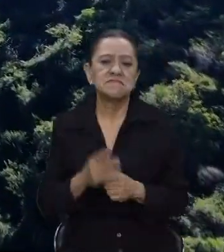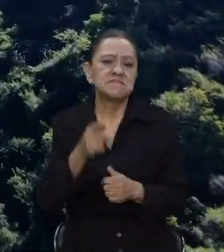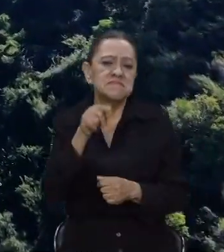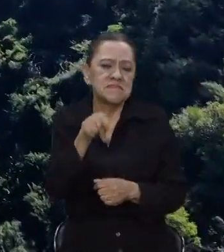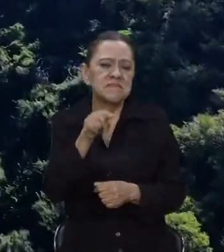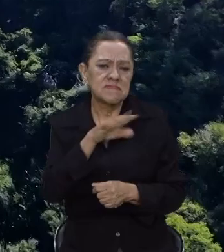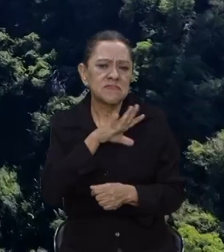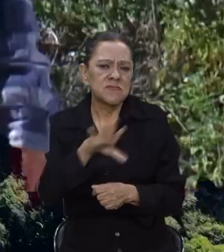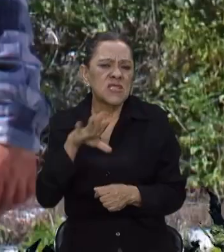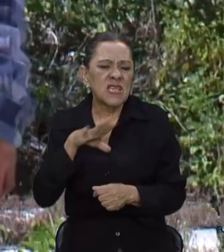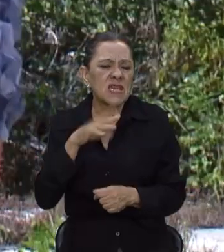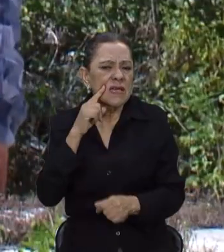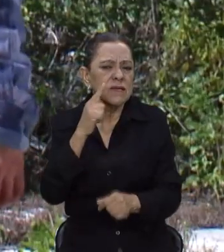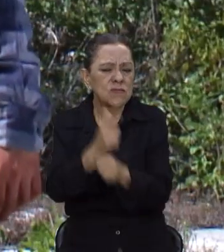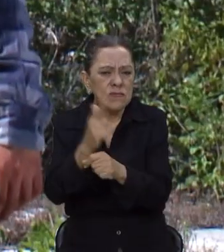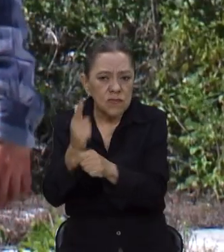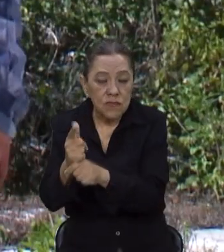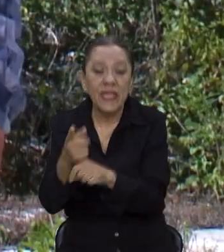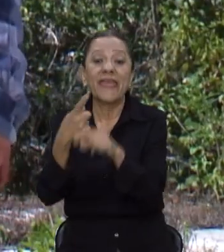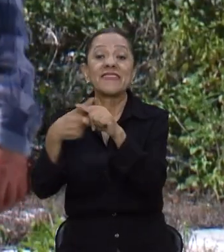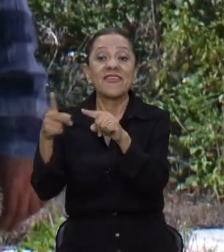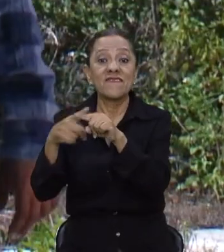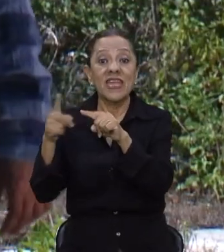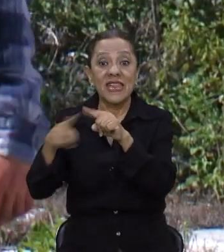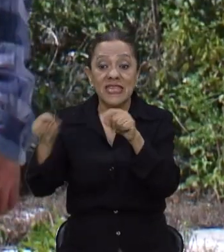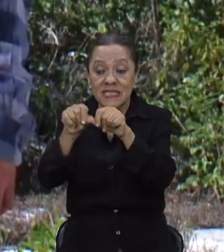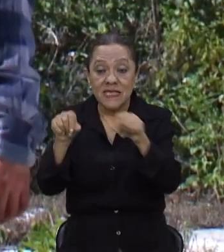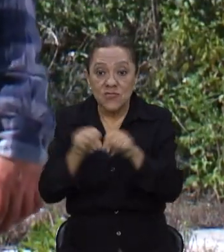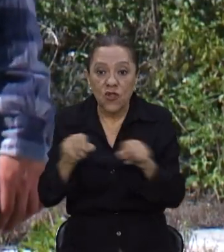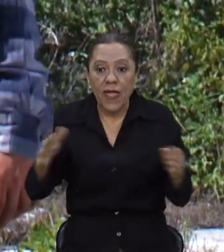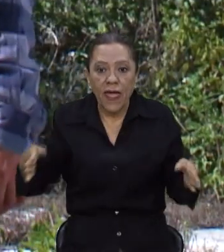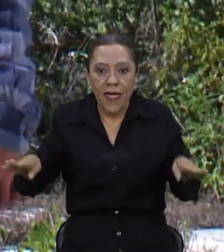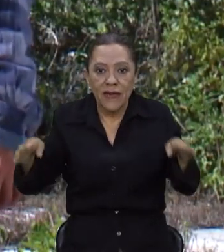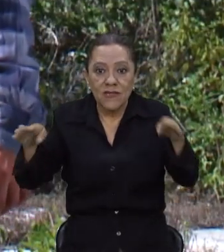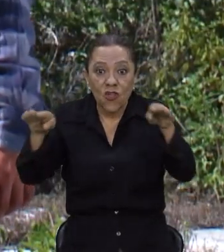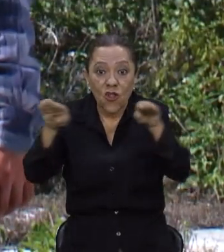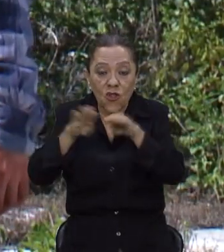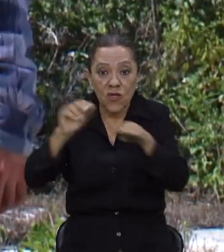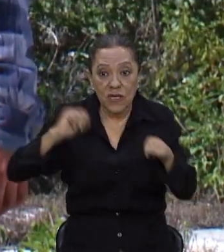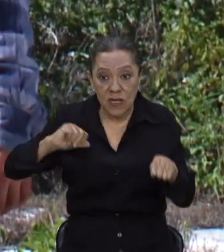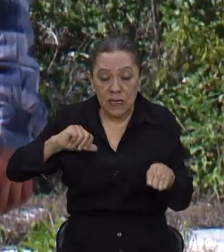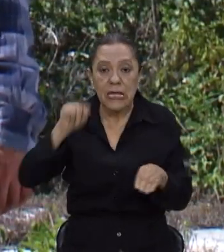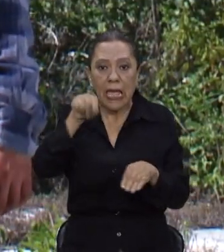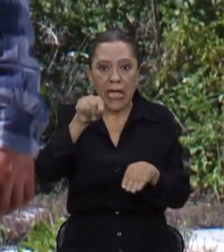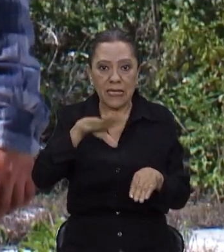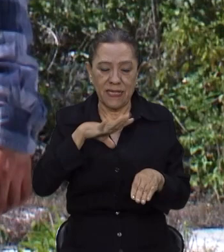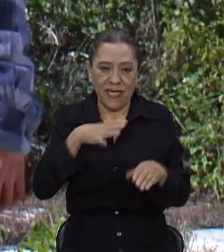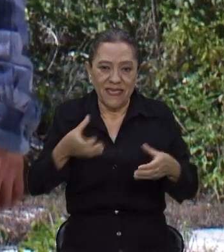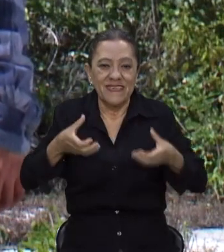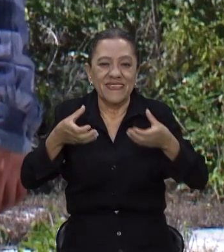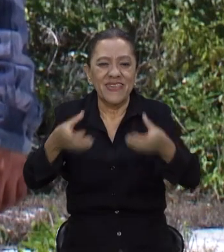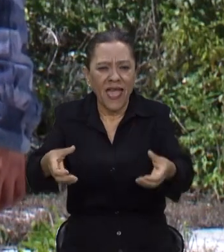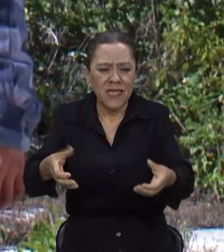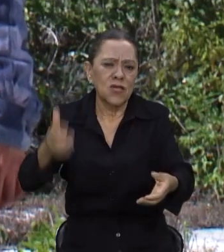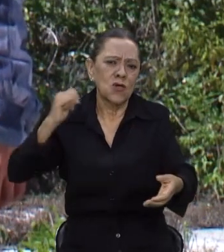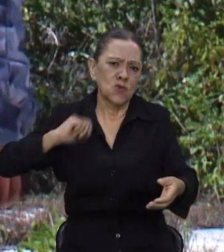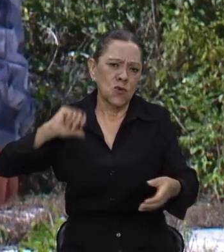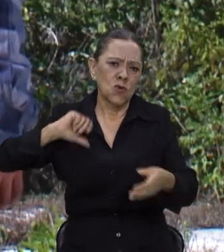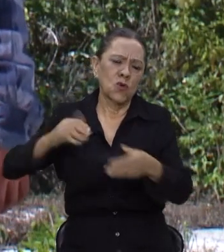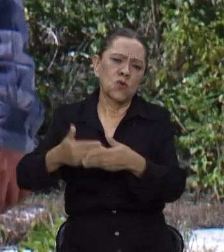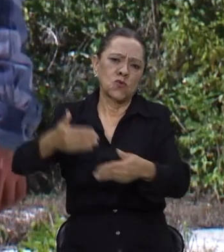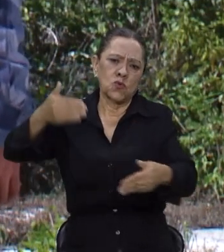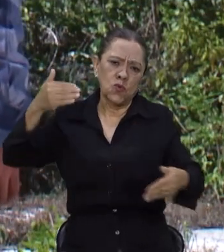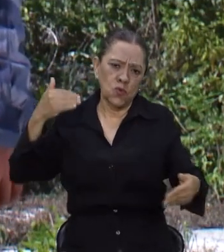Lo que podemos encontrar aquí en el cerro son varias zonas arqueológicas. Podemos encontrar una calzada que data de la época